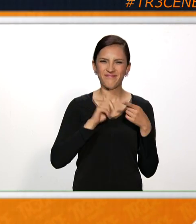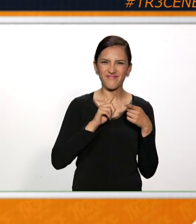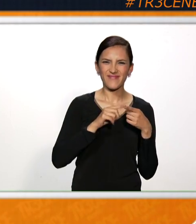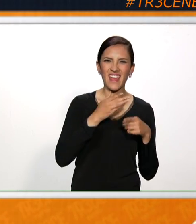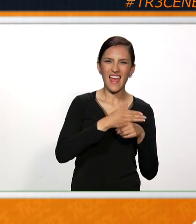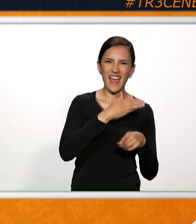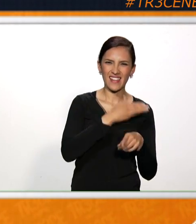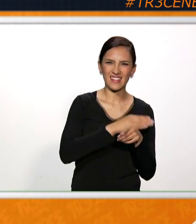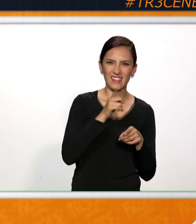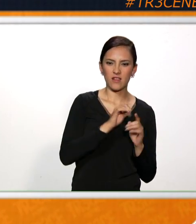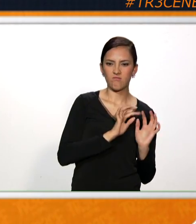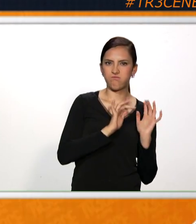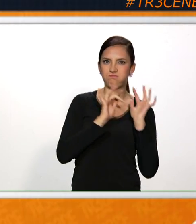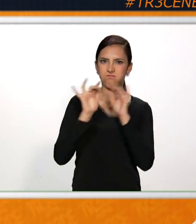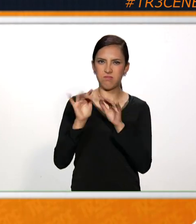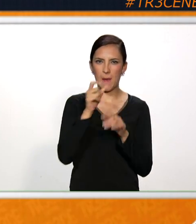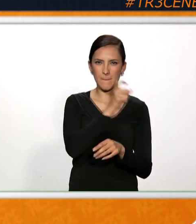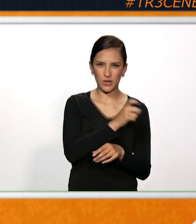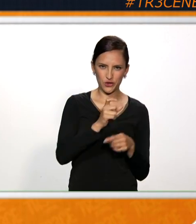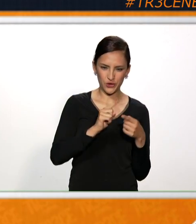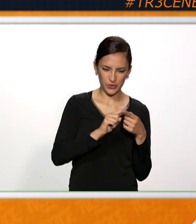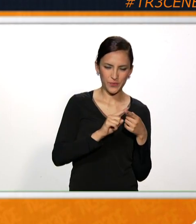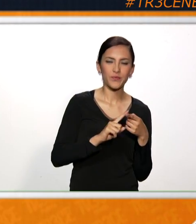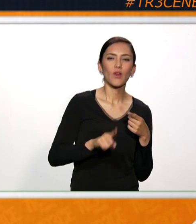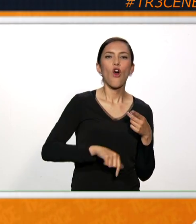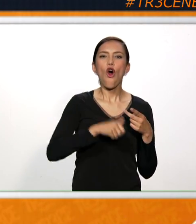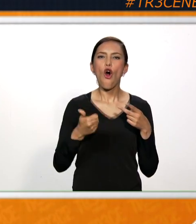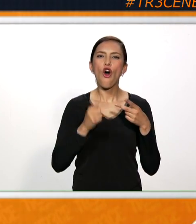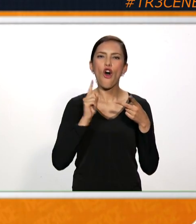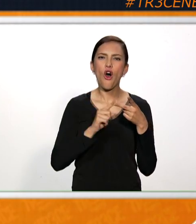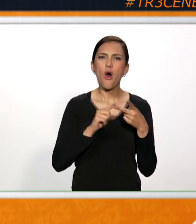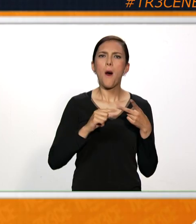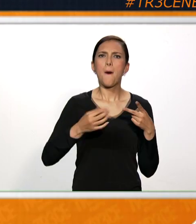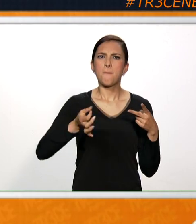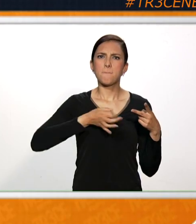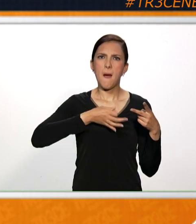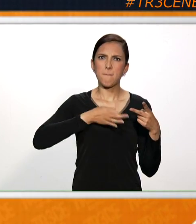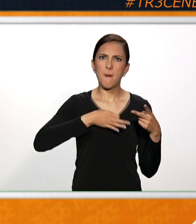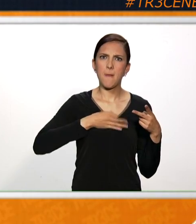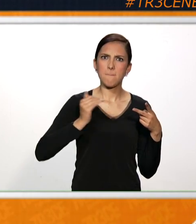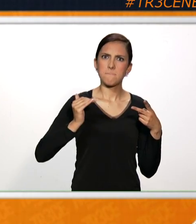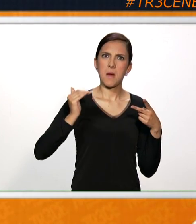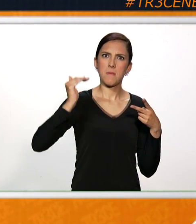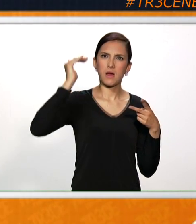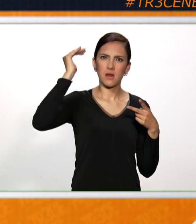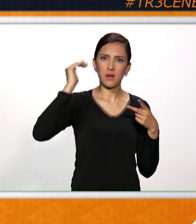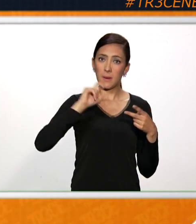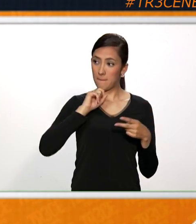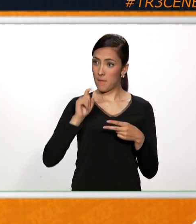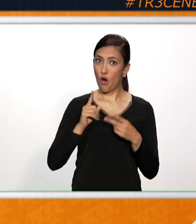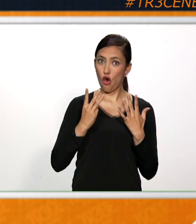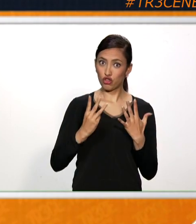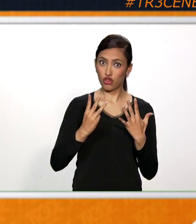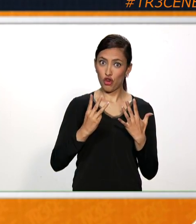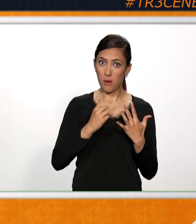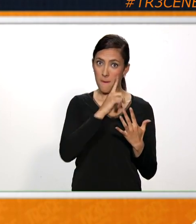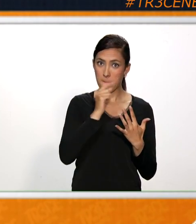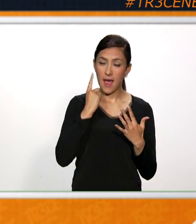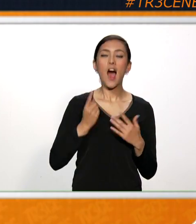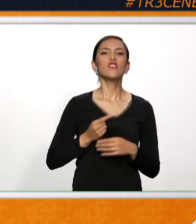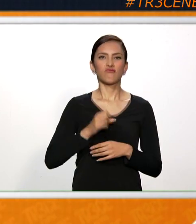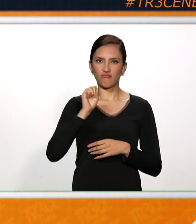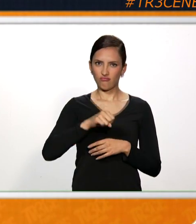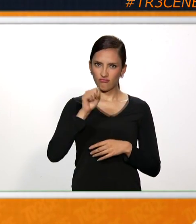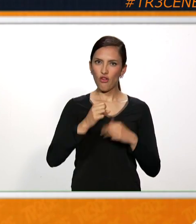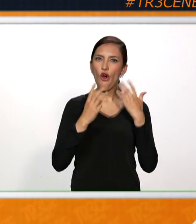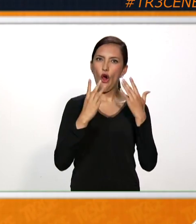llevó a un evento deportivo de esa magnitud. Dos, la mayor cantidad de medallas ganadas. ¿Fueron ocho, Amanda? Ocho medallas,